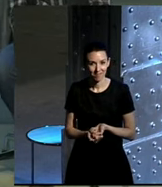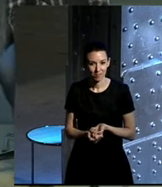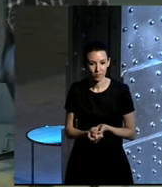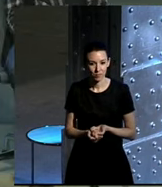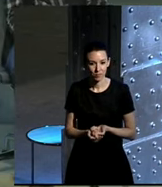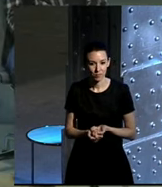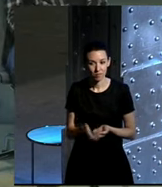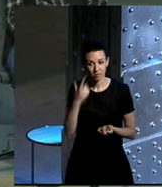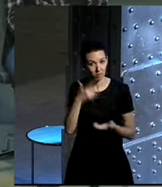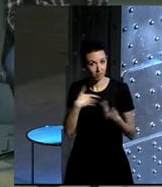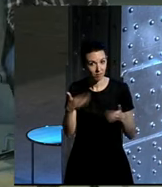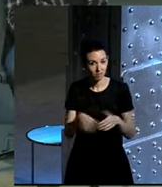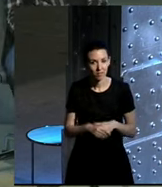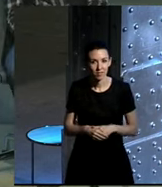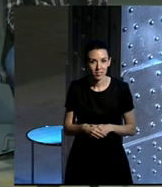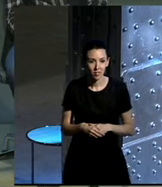Adelante.